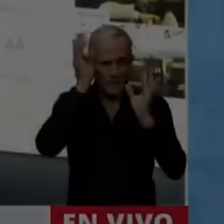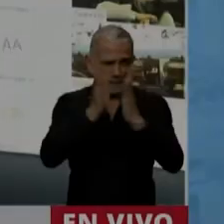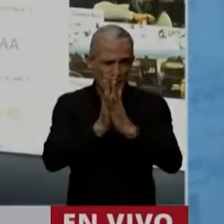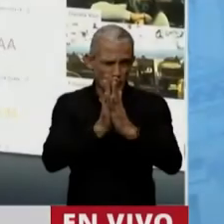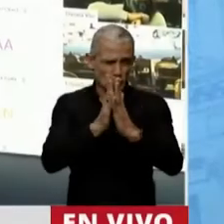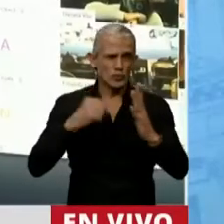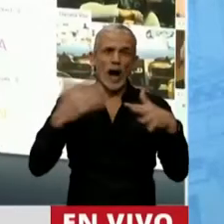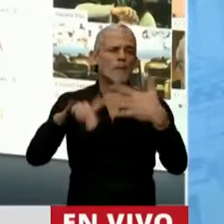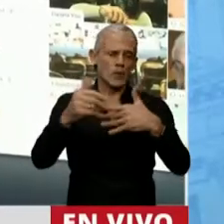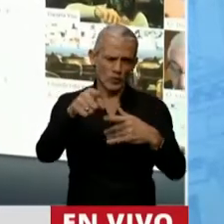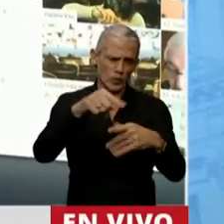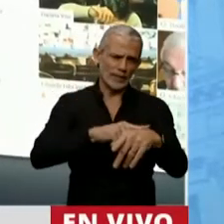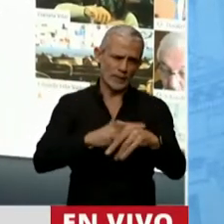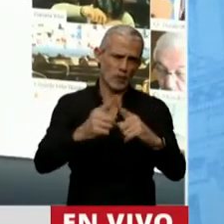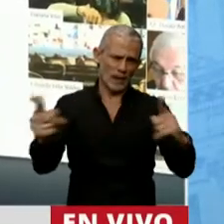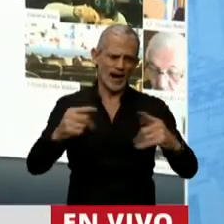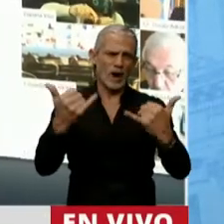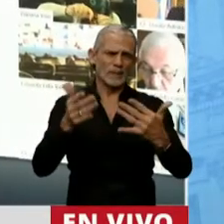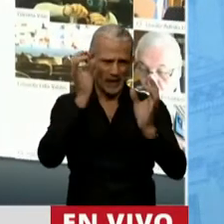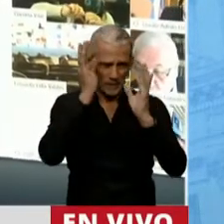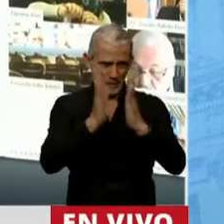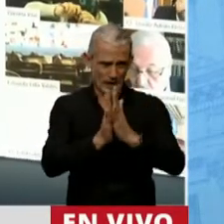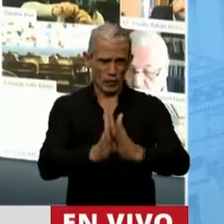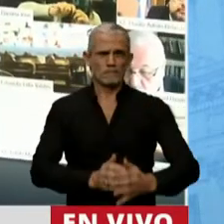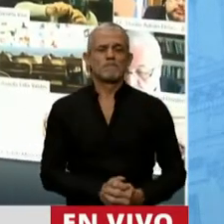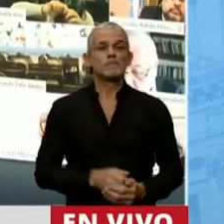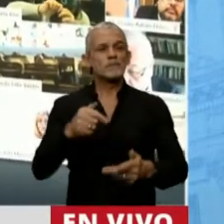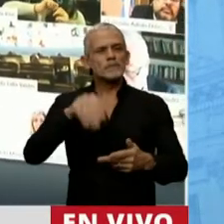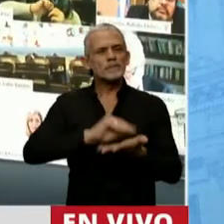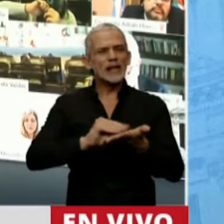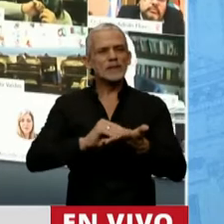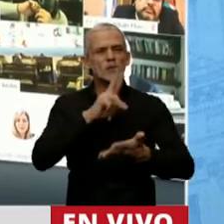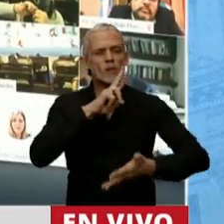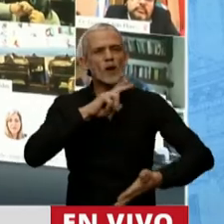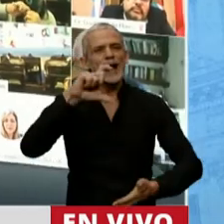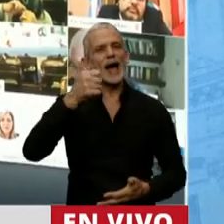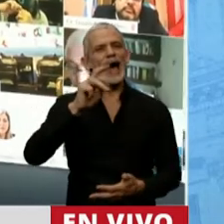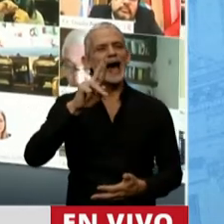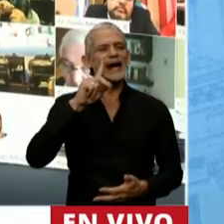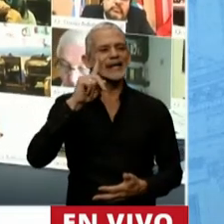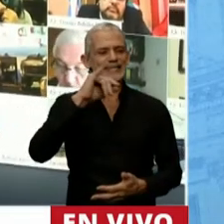Y es la palabra, diputada, Carrizo.